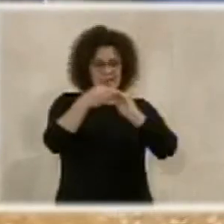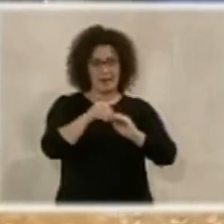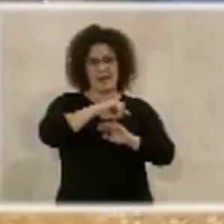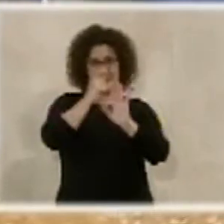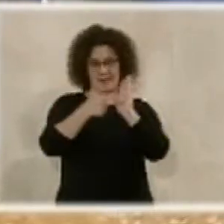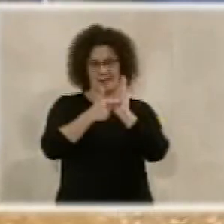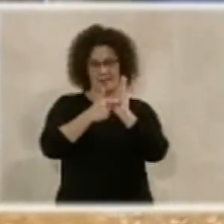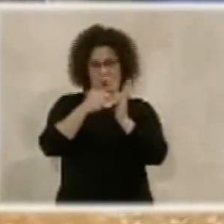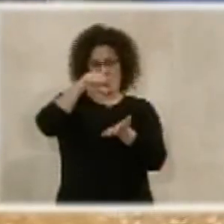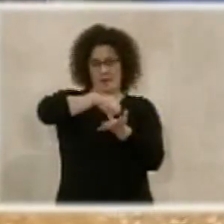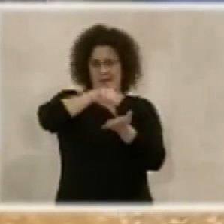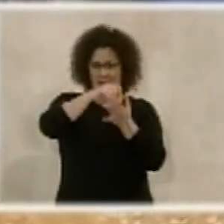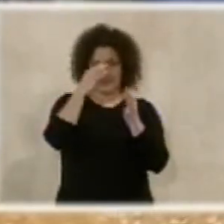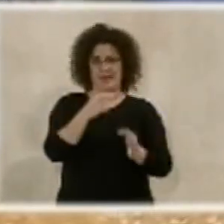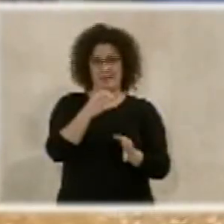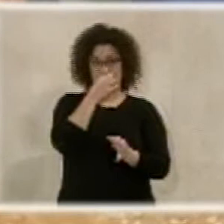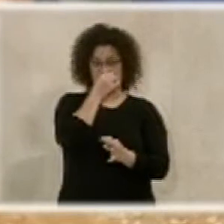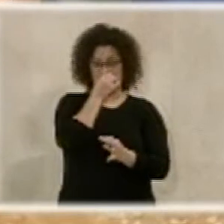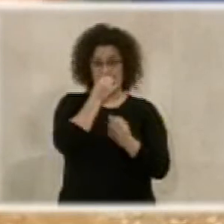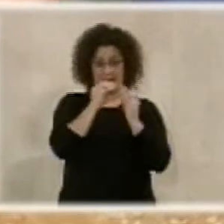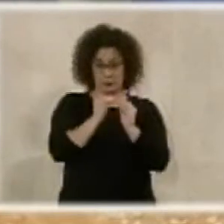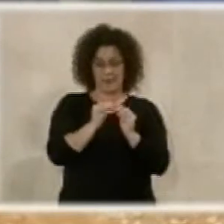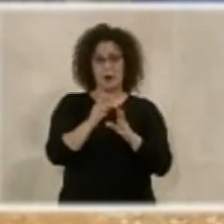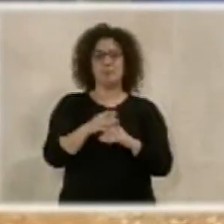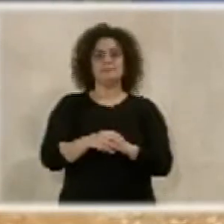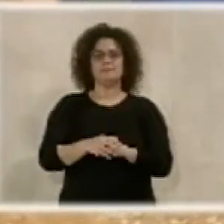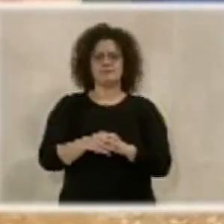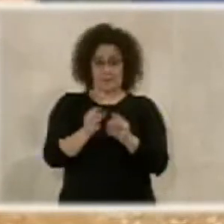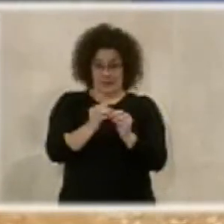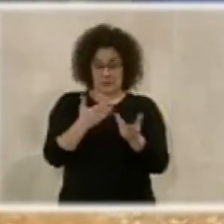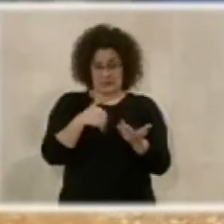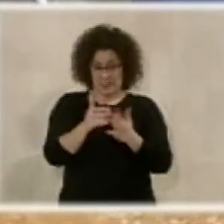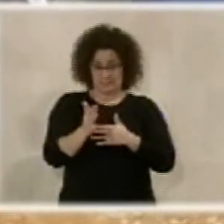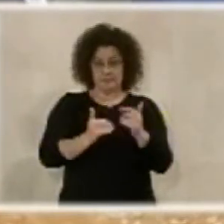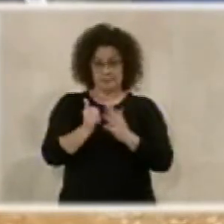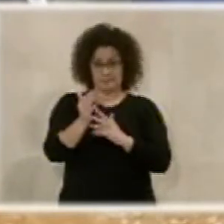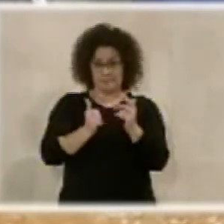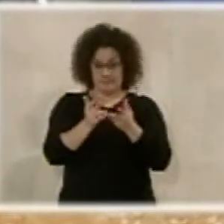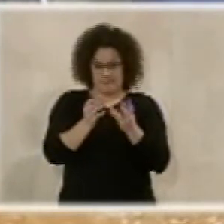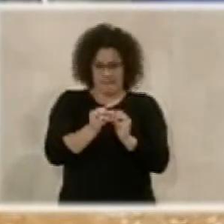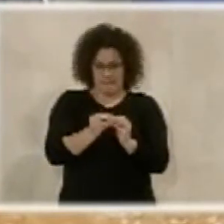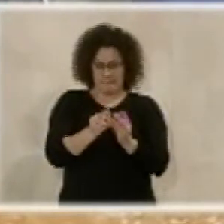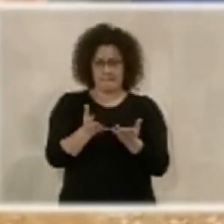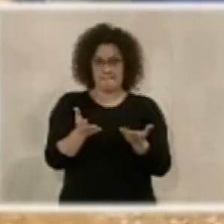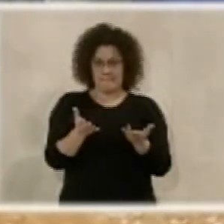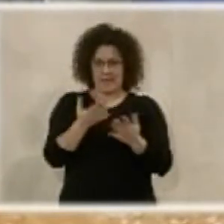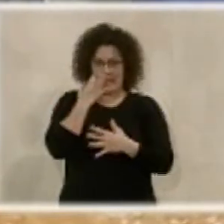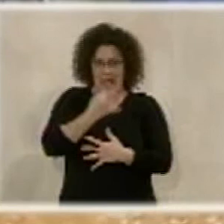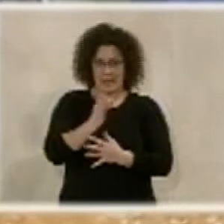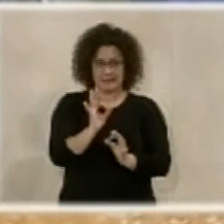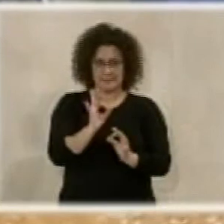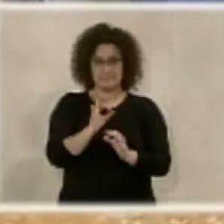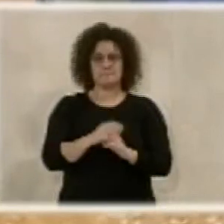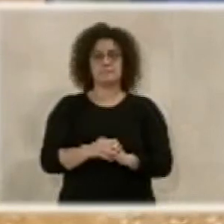urbanística de esas actuaciones que están de hecho, que de facto y de hecho son reales,